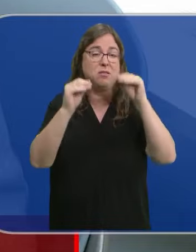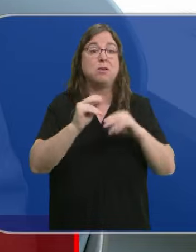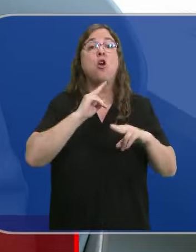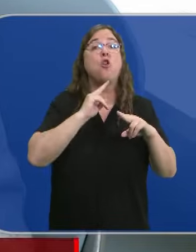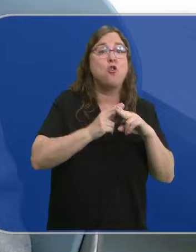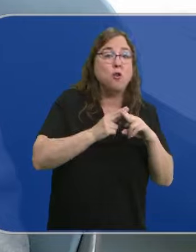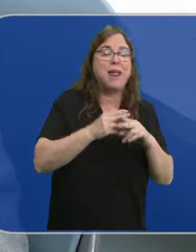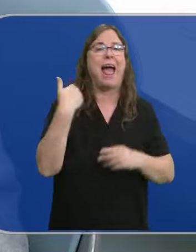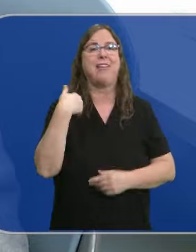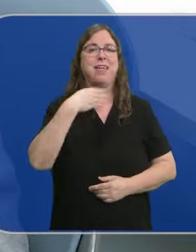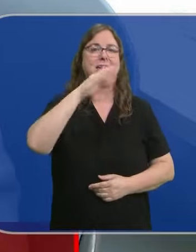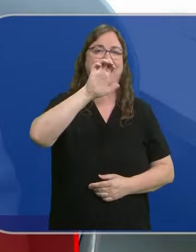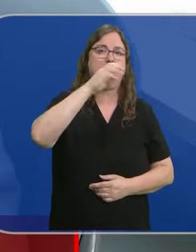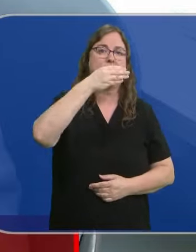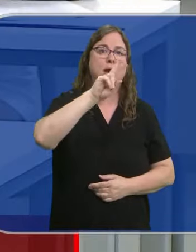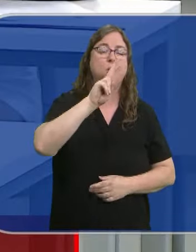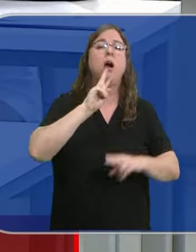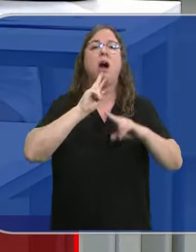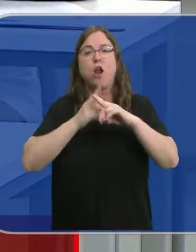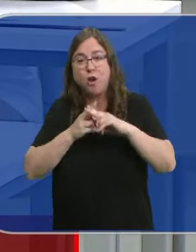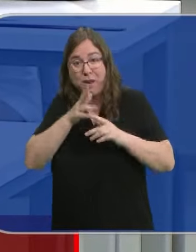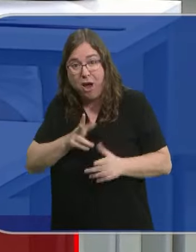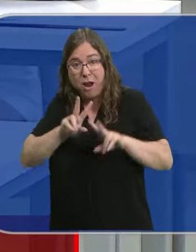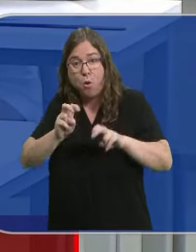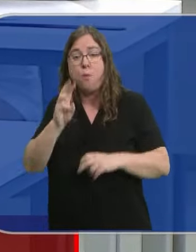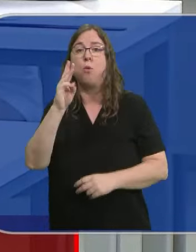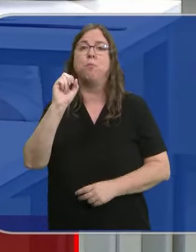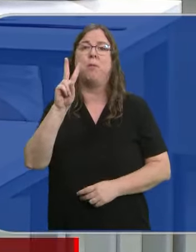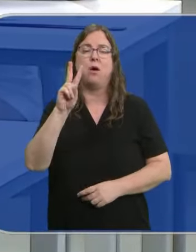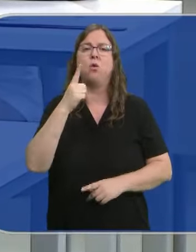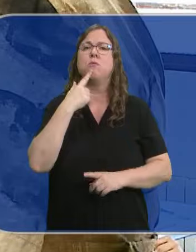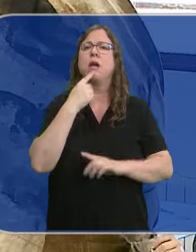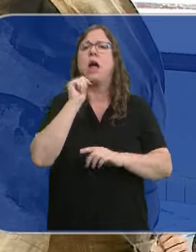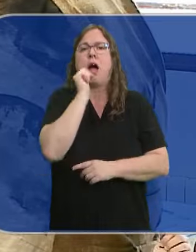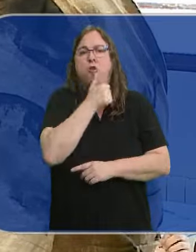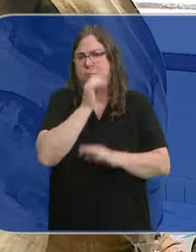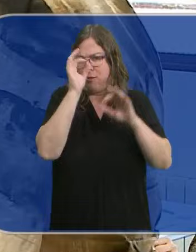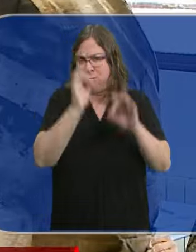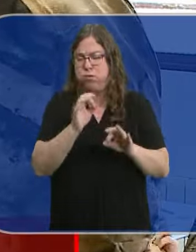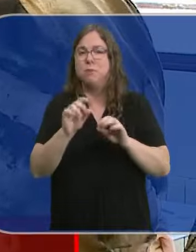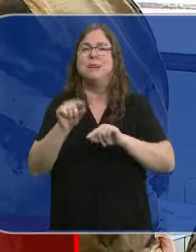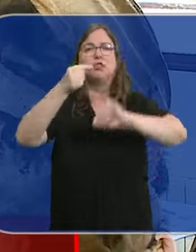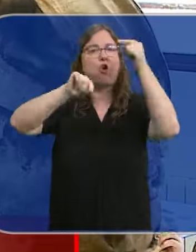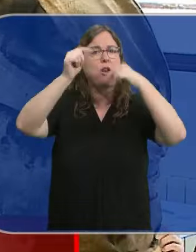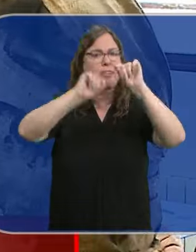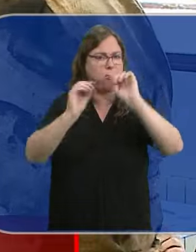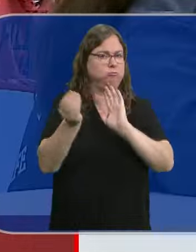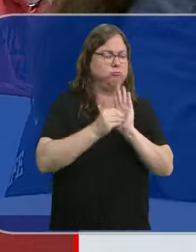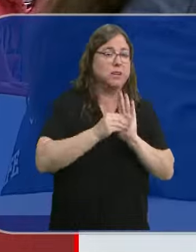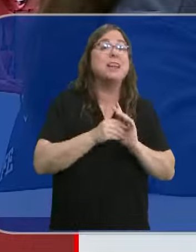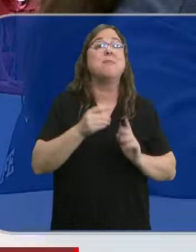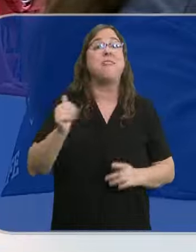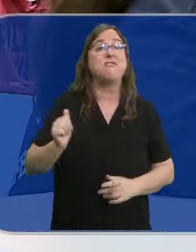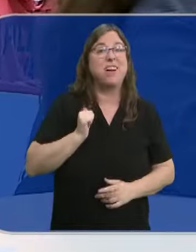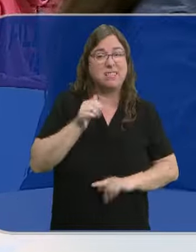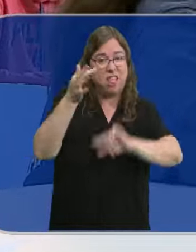nombre, pasará de evao a pau. En cuanto al contenido, se homogeniza el formato y los criterios de corrección. Además, las faltas de ortografía penalizarán